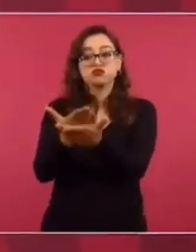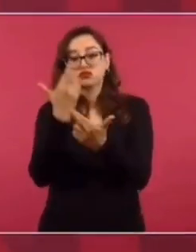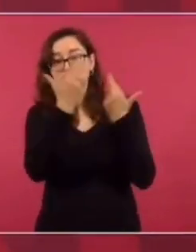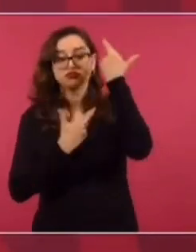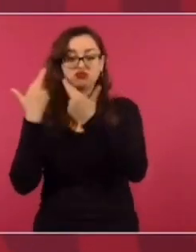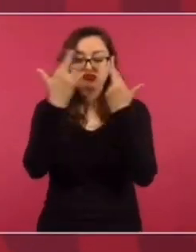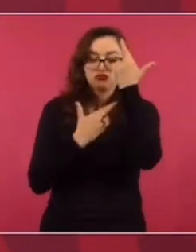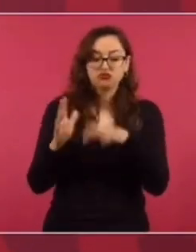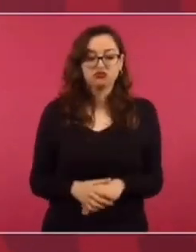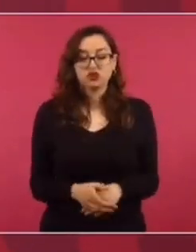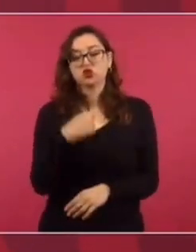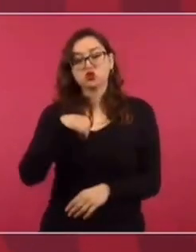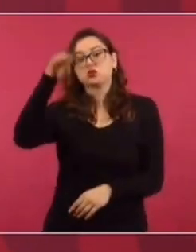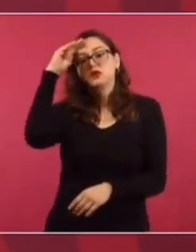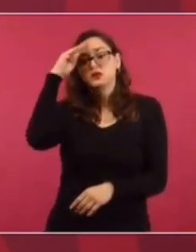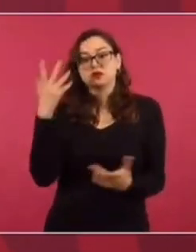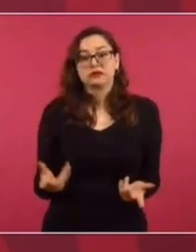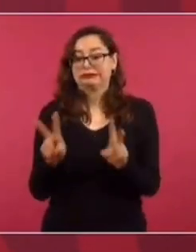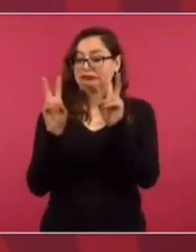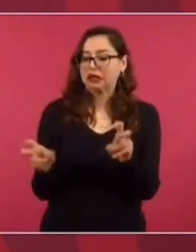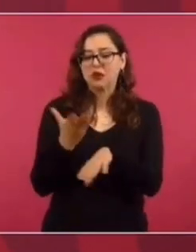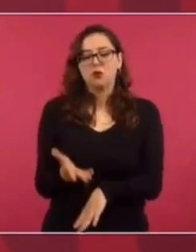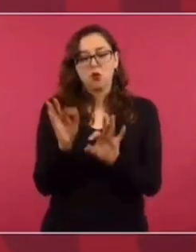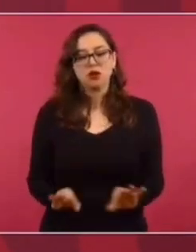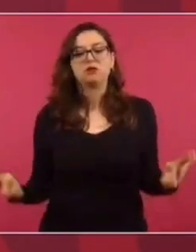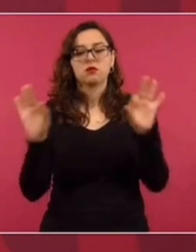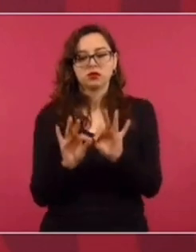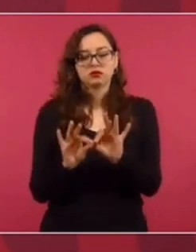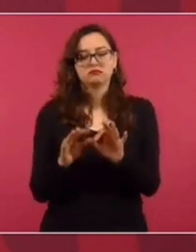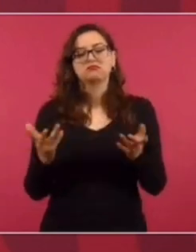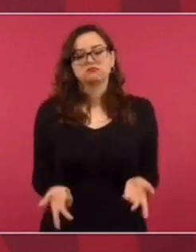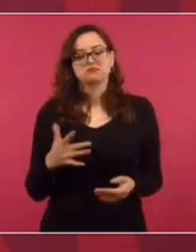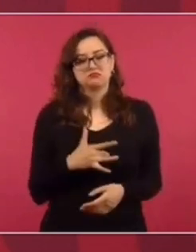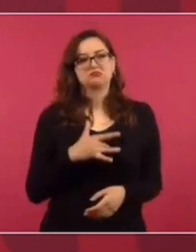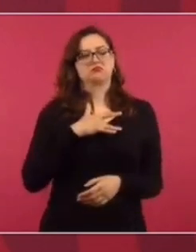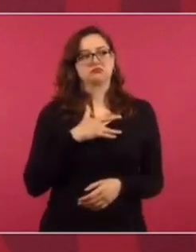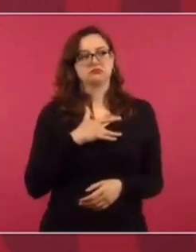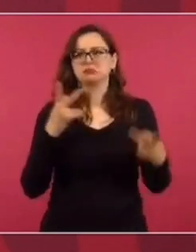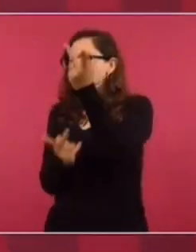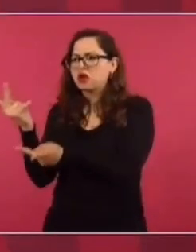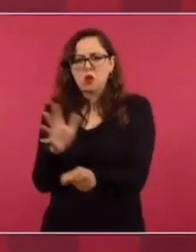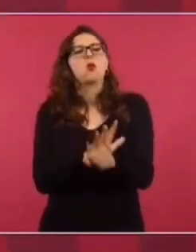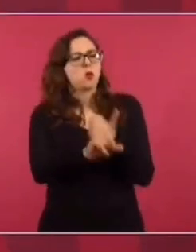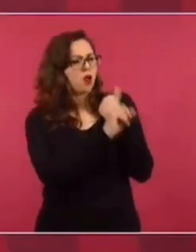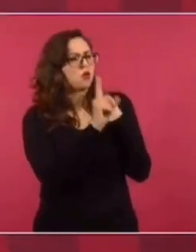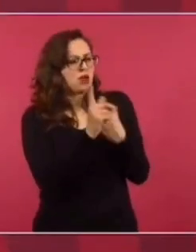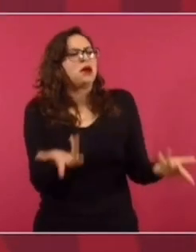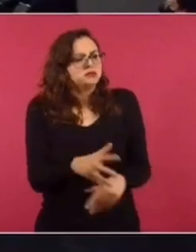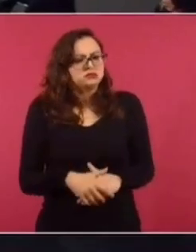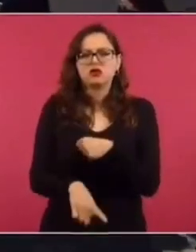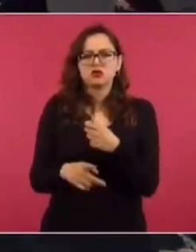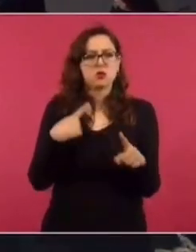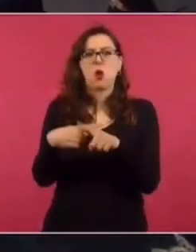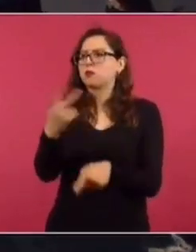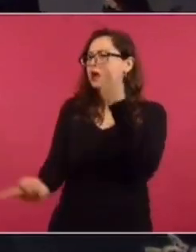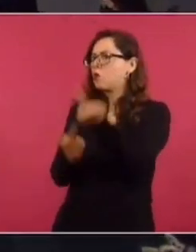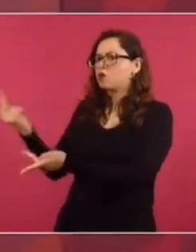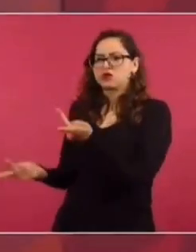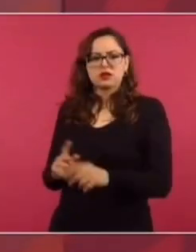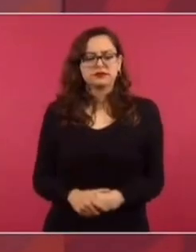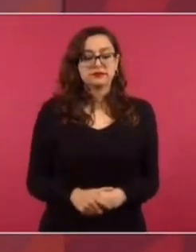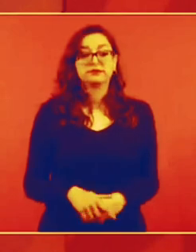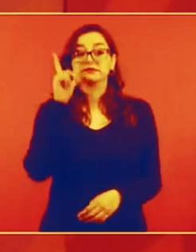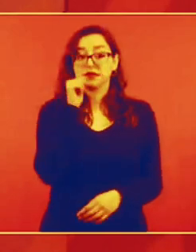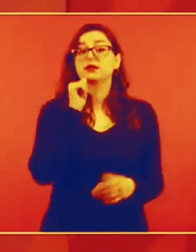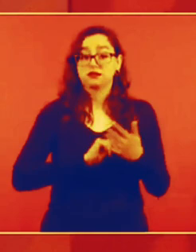Yo creo que es tan importante el tema que lo mejor es consultarle a la gente. Mañana vamos a presentar aquí el